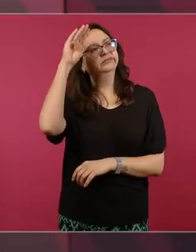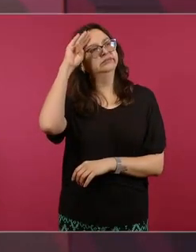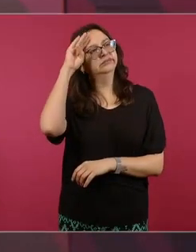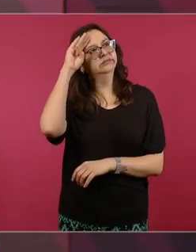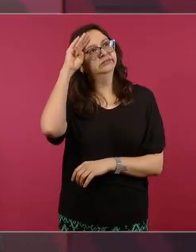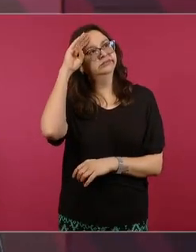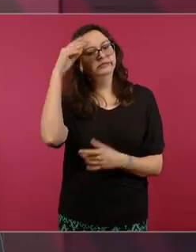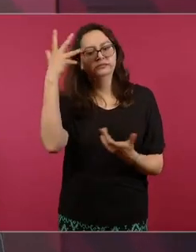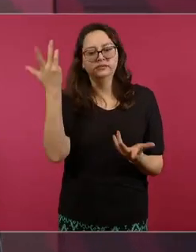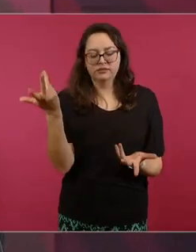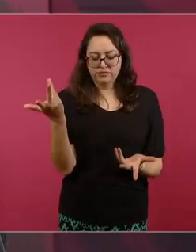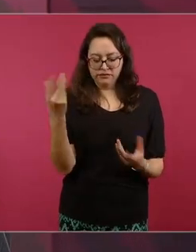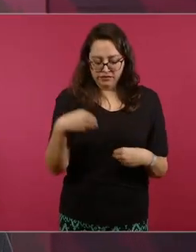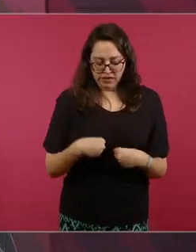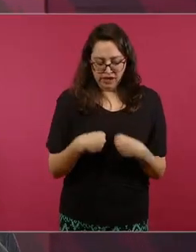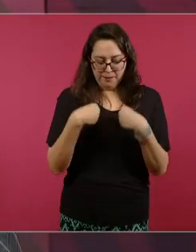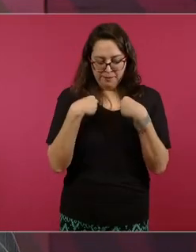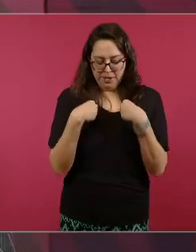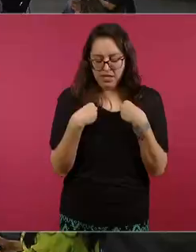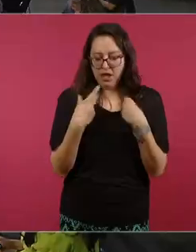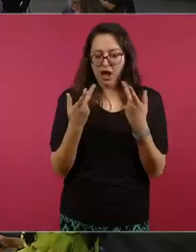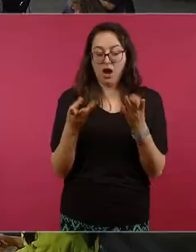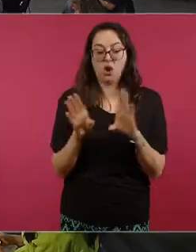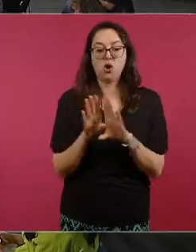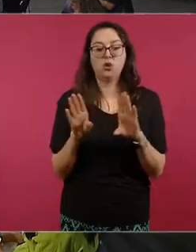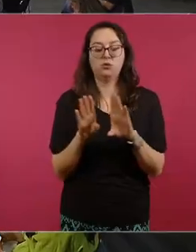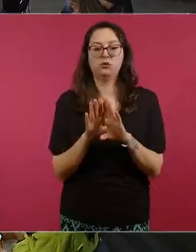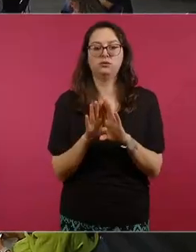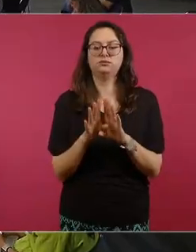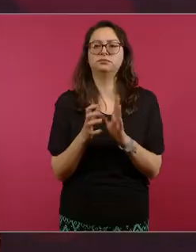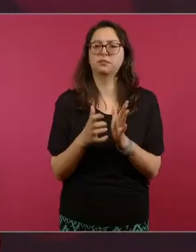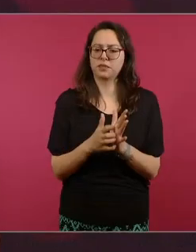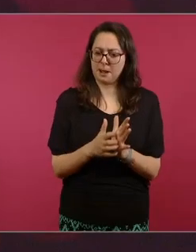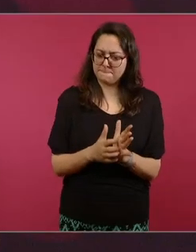una forma de vida más austera